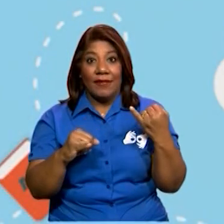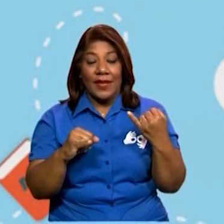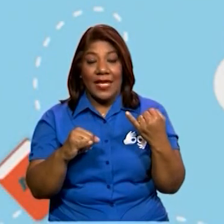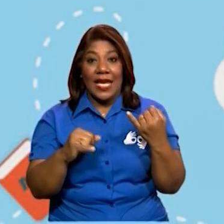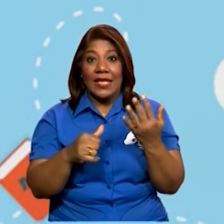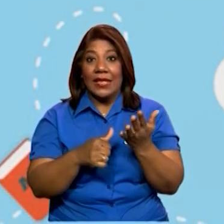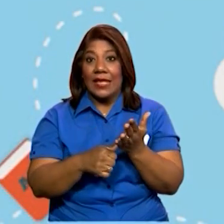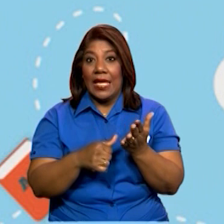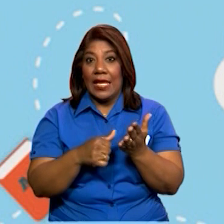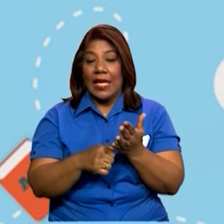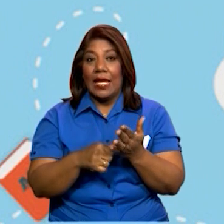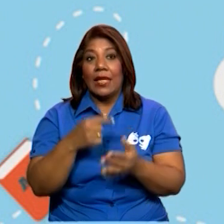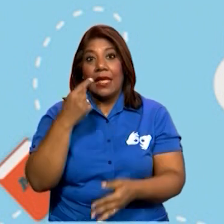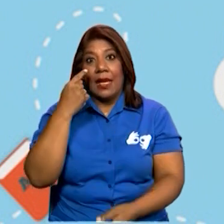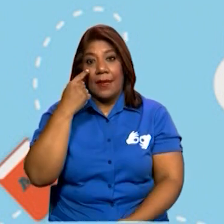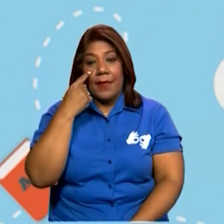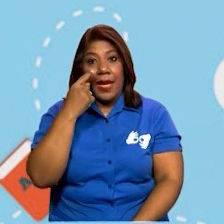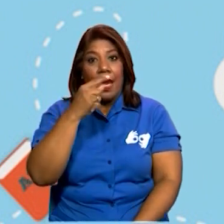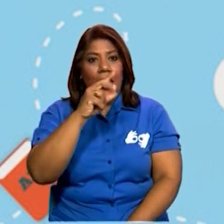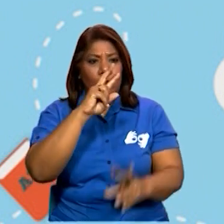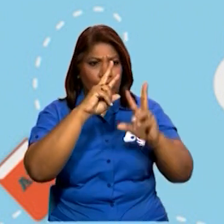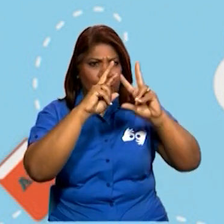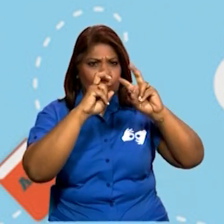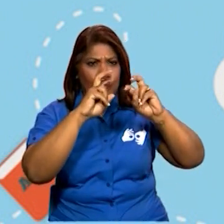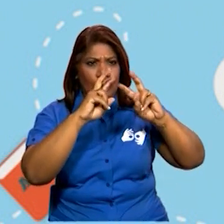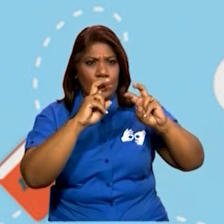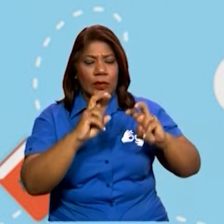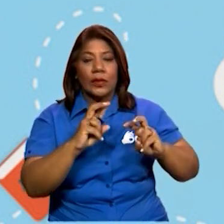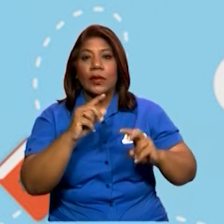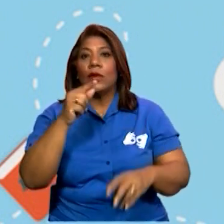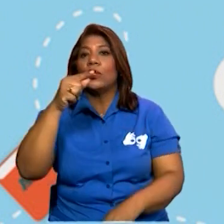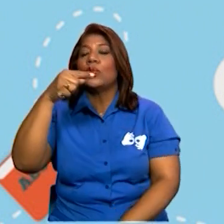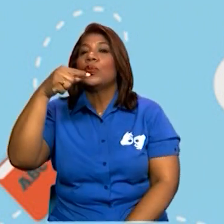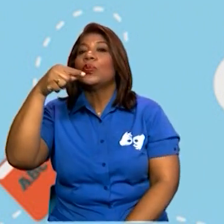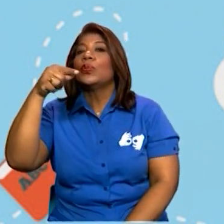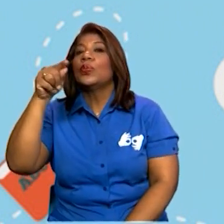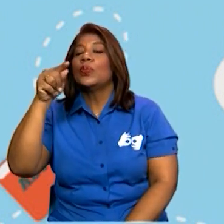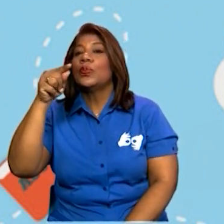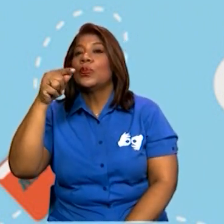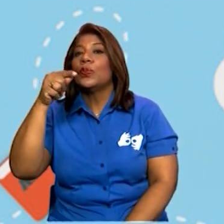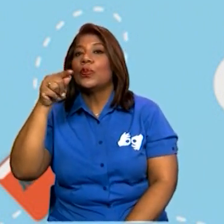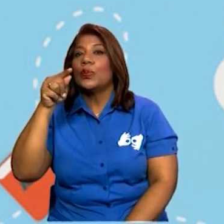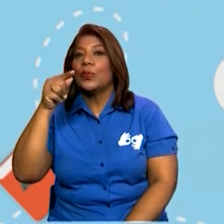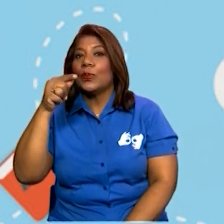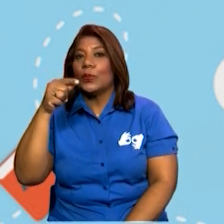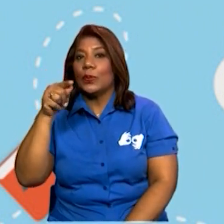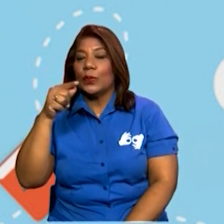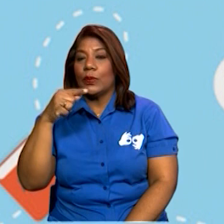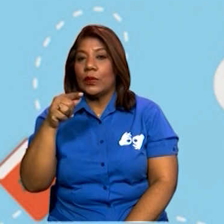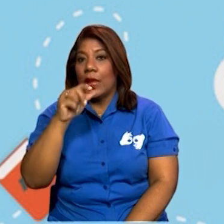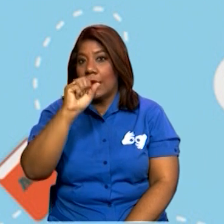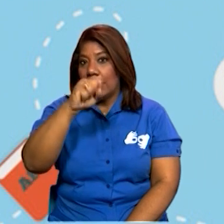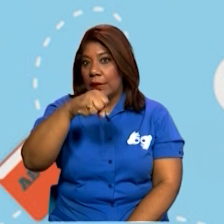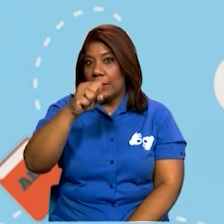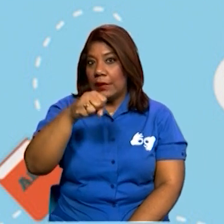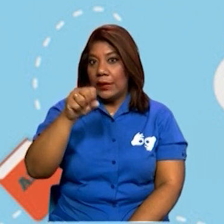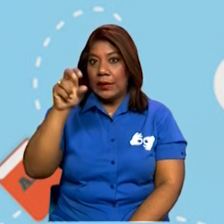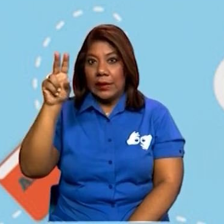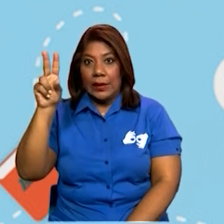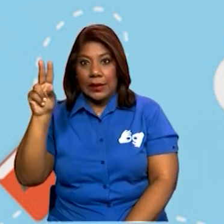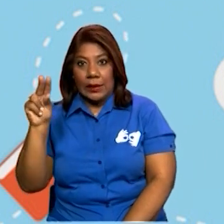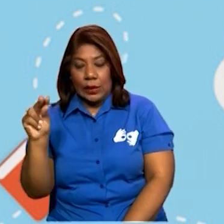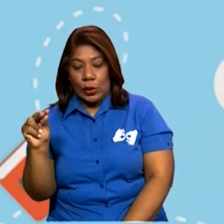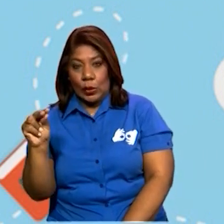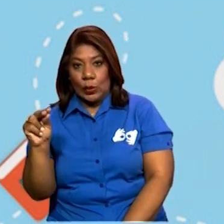tenga todas sus partes. Marcar con un gancho en el cuadro correspondiente.